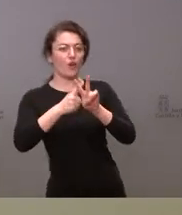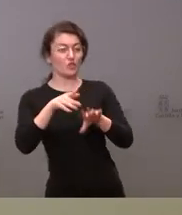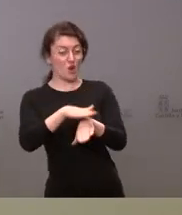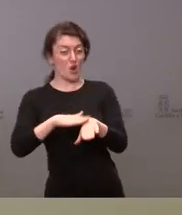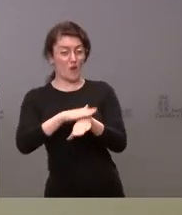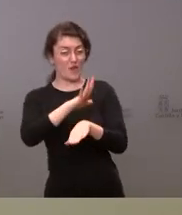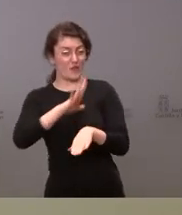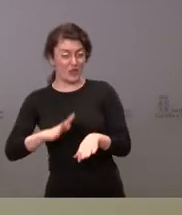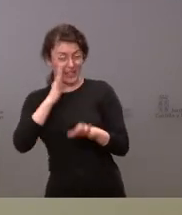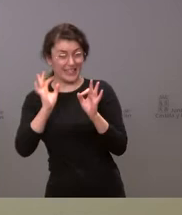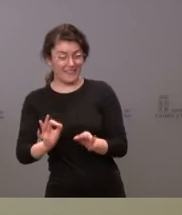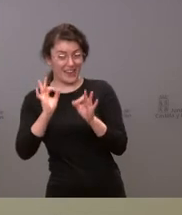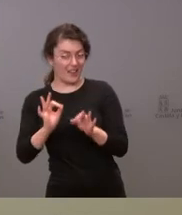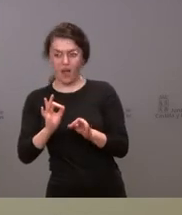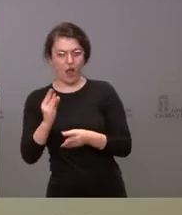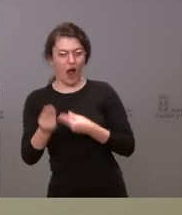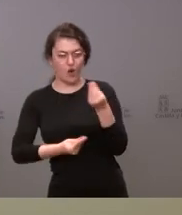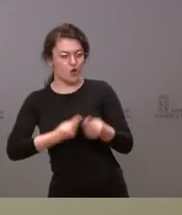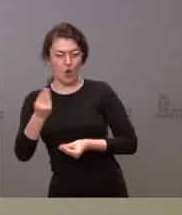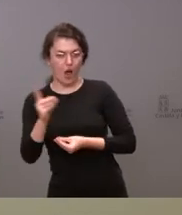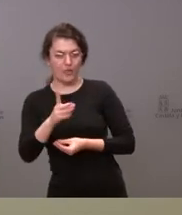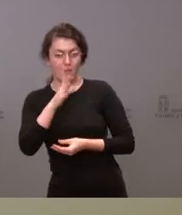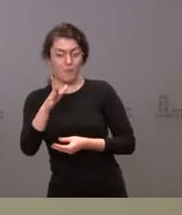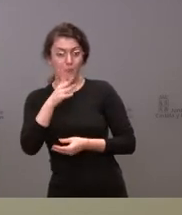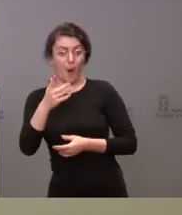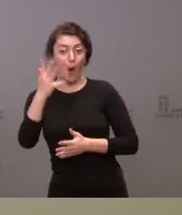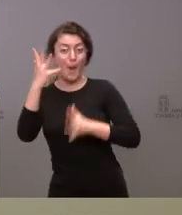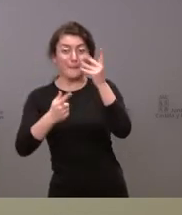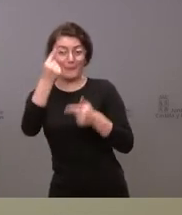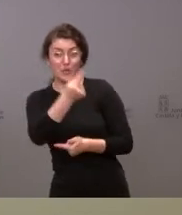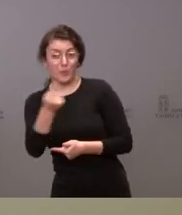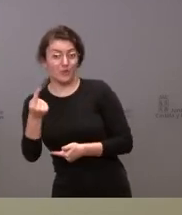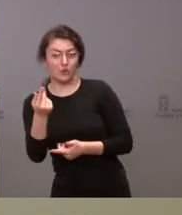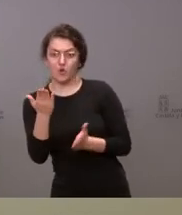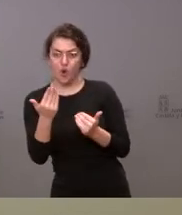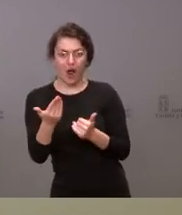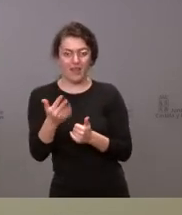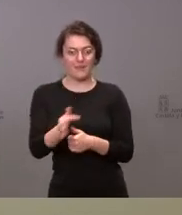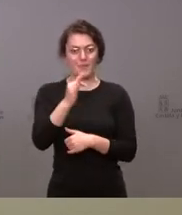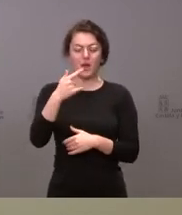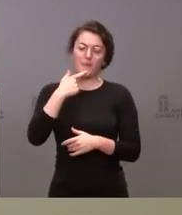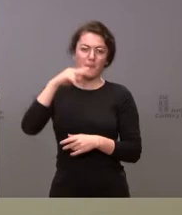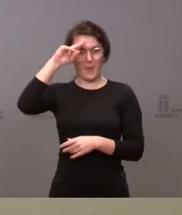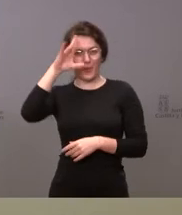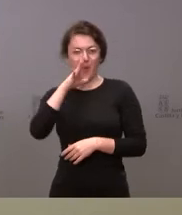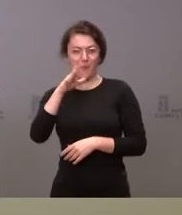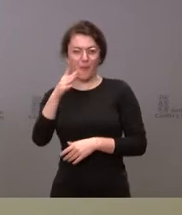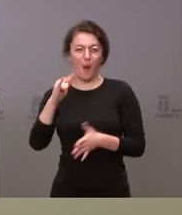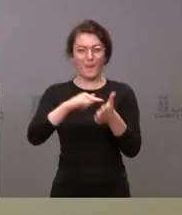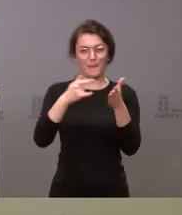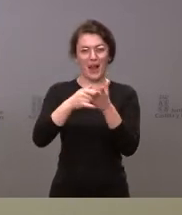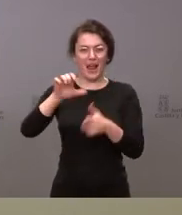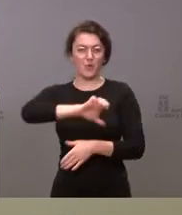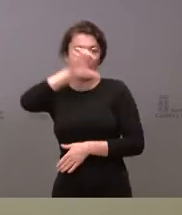funciones no está ejerciendo porque no hay presupuestos y hay mucha preocupación por los planes europeos y ya como última